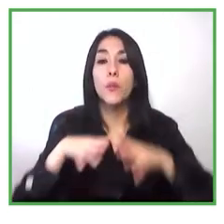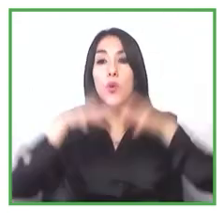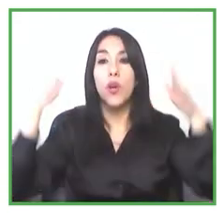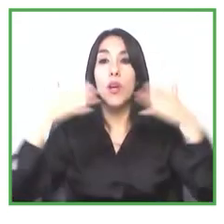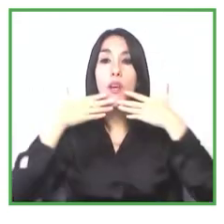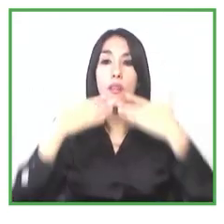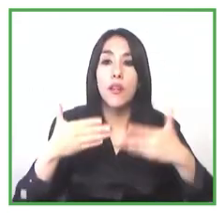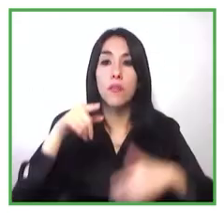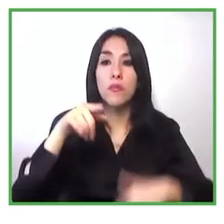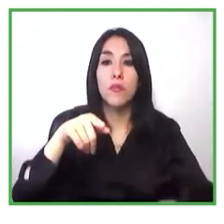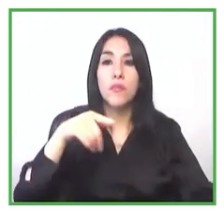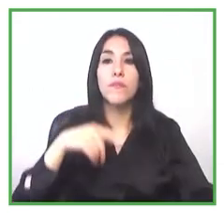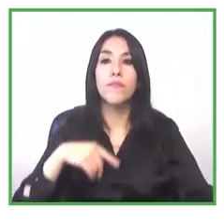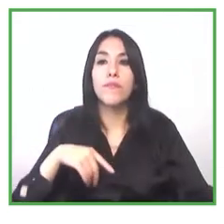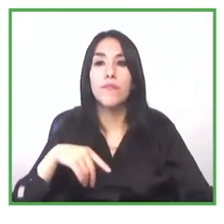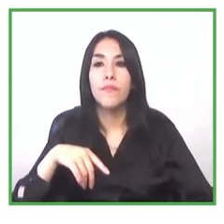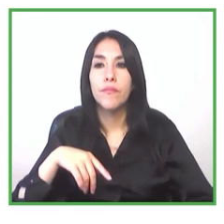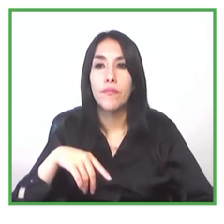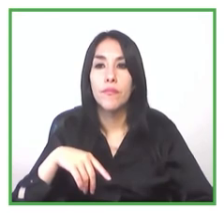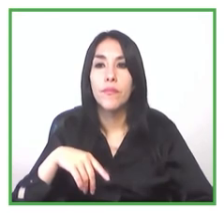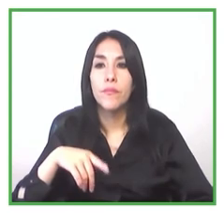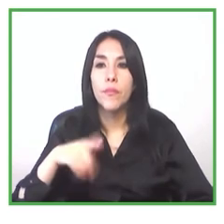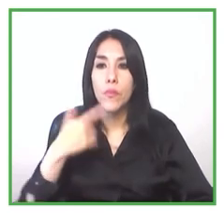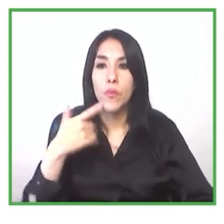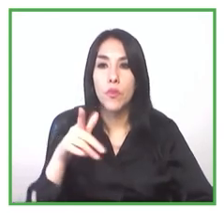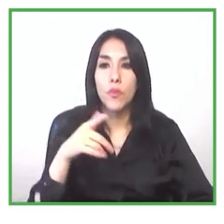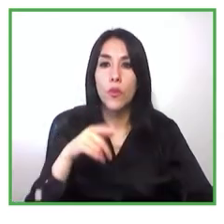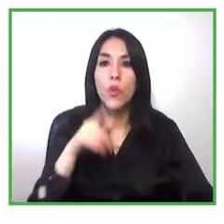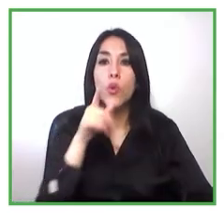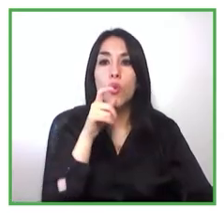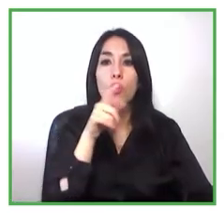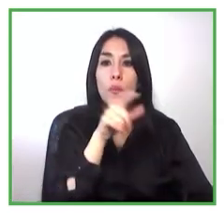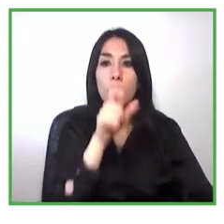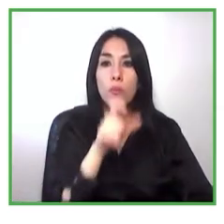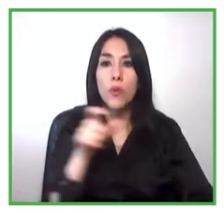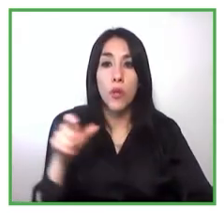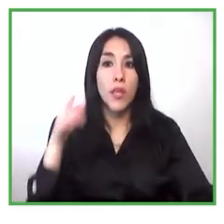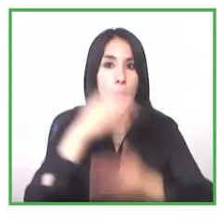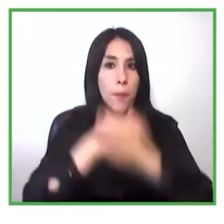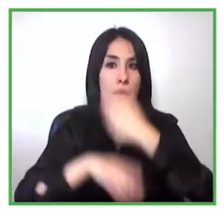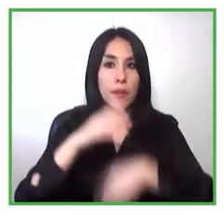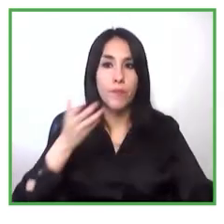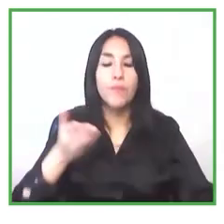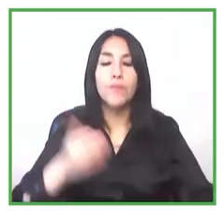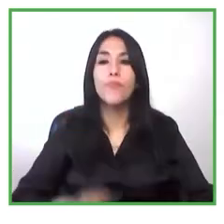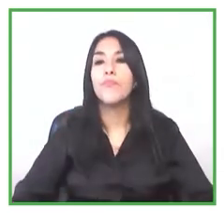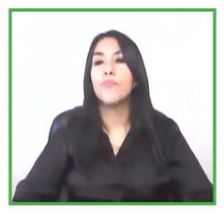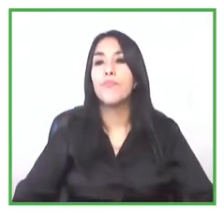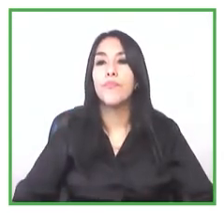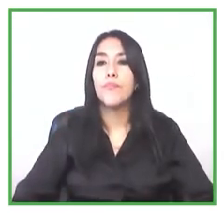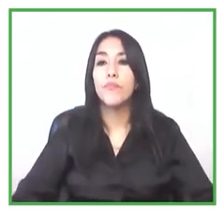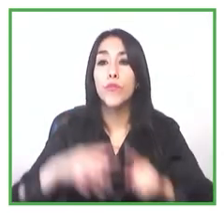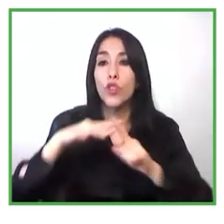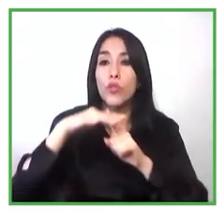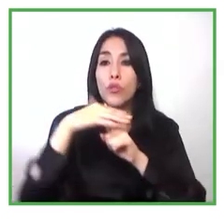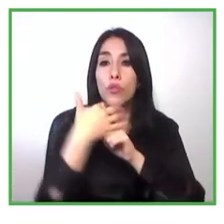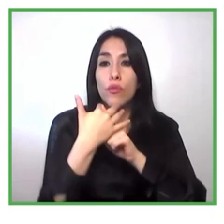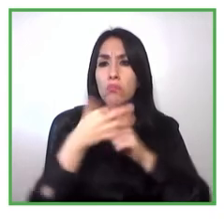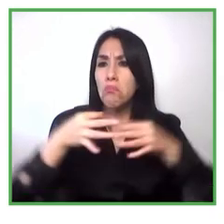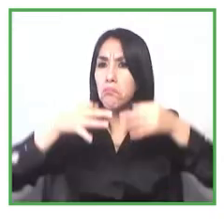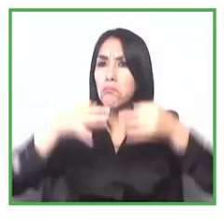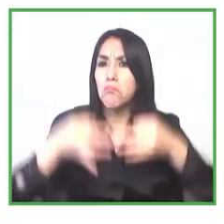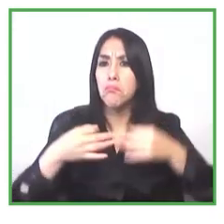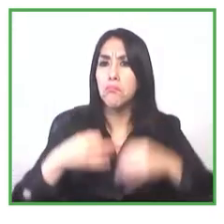a las personas con discapacidad a su potencial a casos concretos que pueden acelerarse y seguramente a buenas ideas para apoyar su